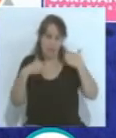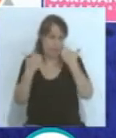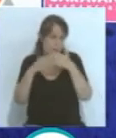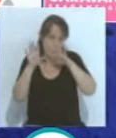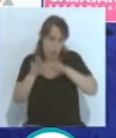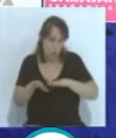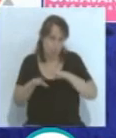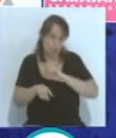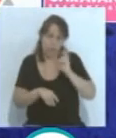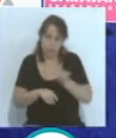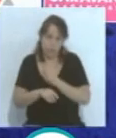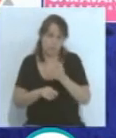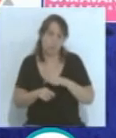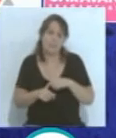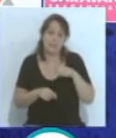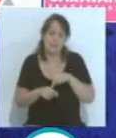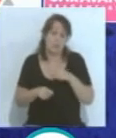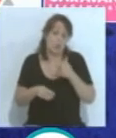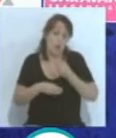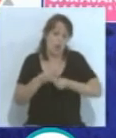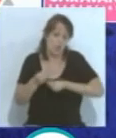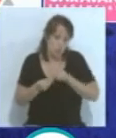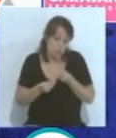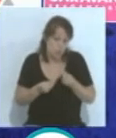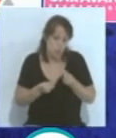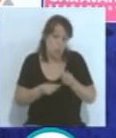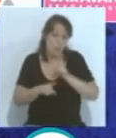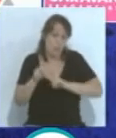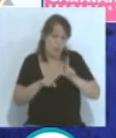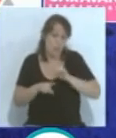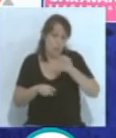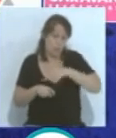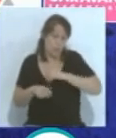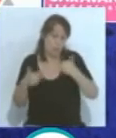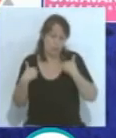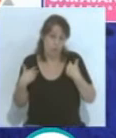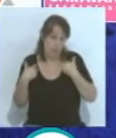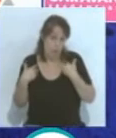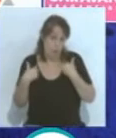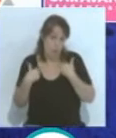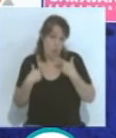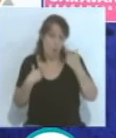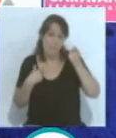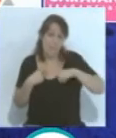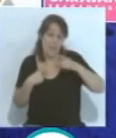que esto es lo que ha provocado muchos de los problemas que estamos sufriendo en estos últimos meses.